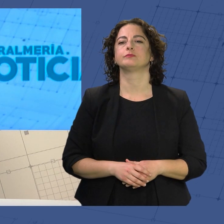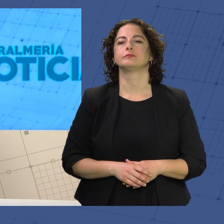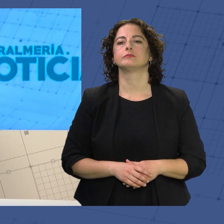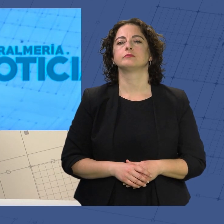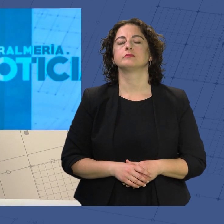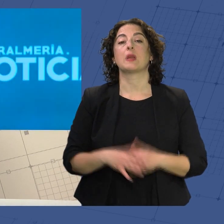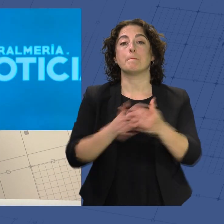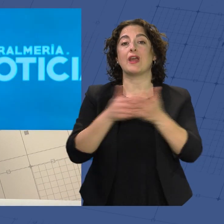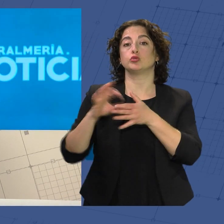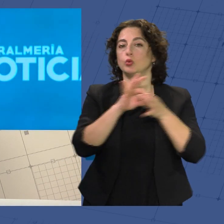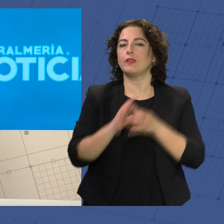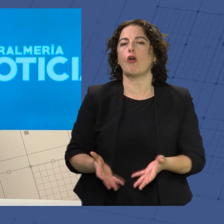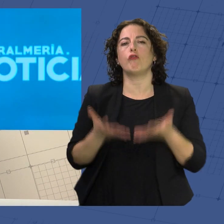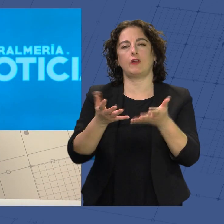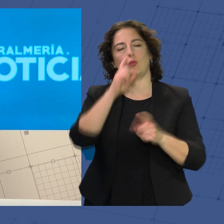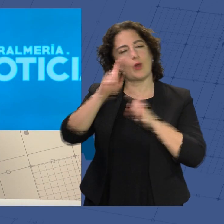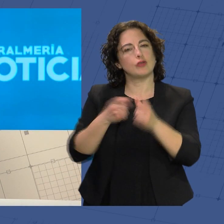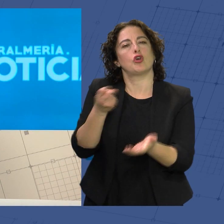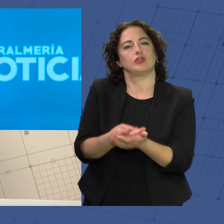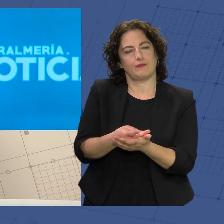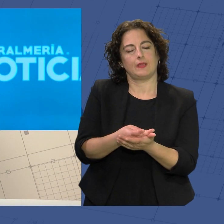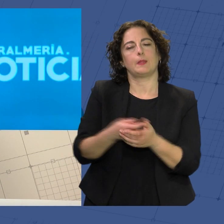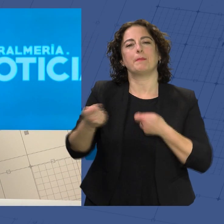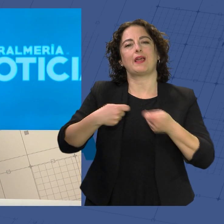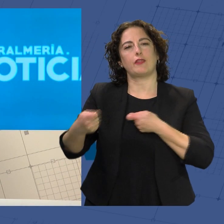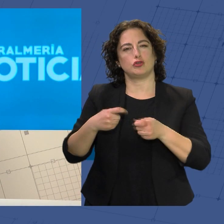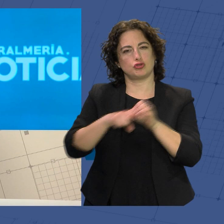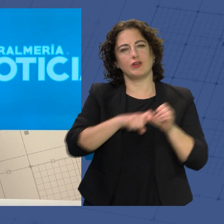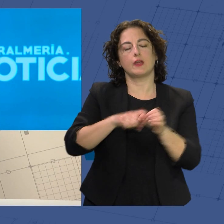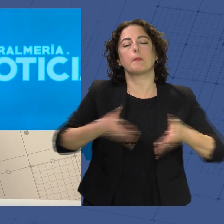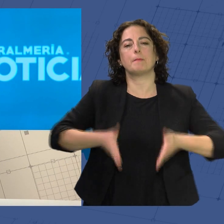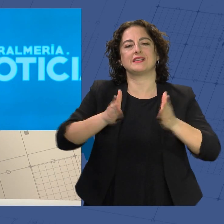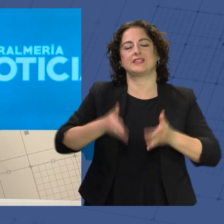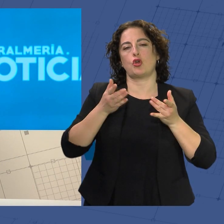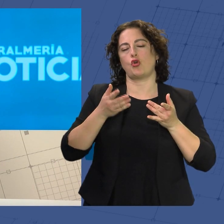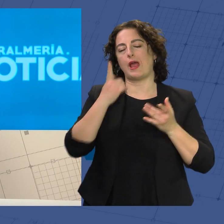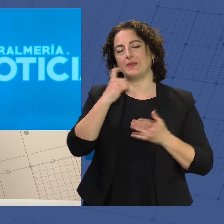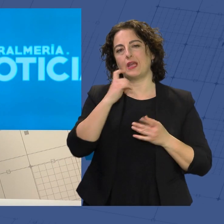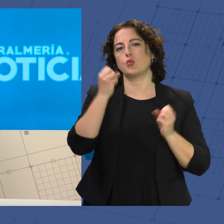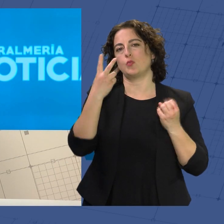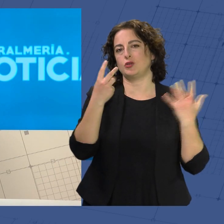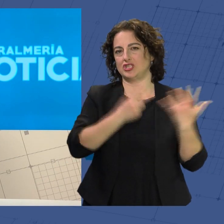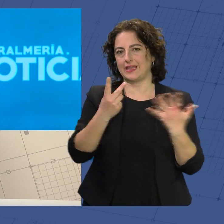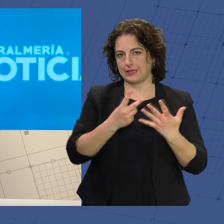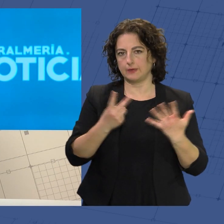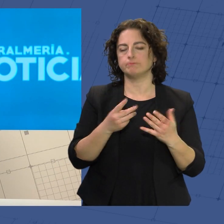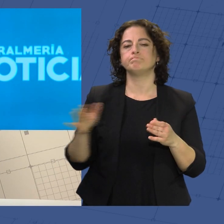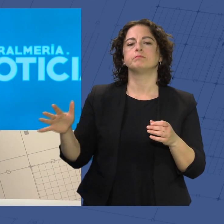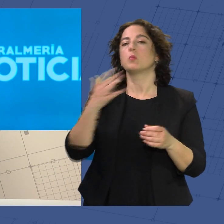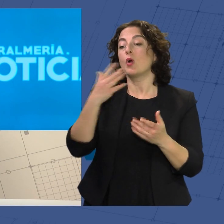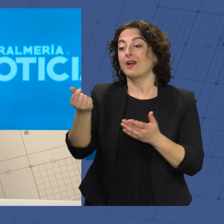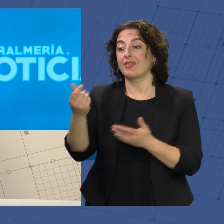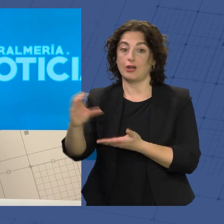Manos Unidas ofrece un año más su mercadillo solidario en el Paseo de Almería número 7. Con él se financiarán proyectos de